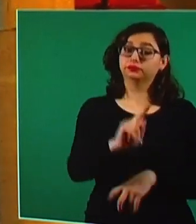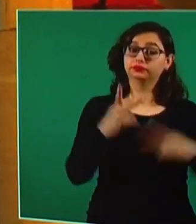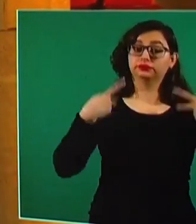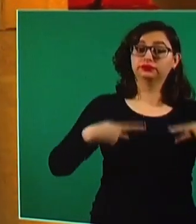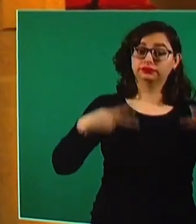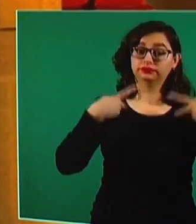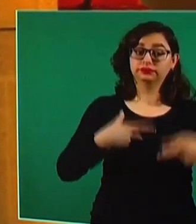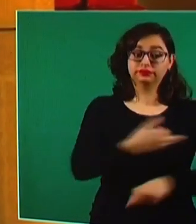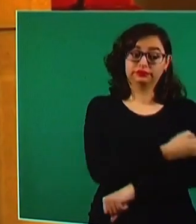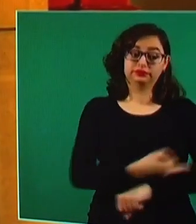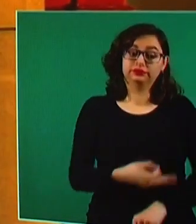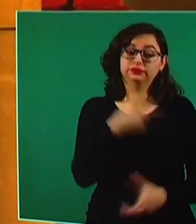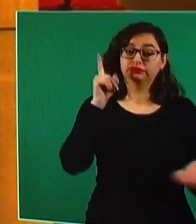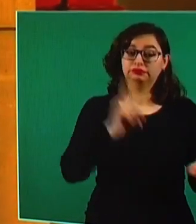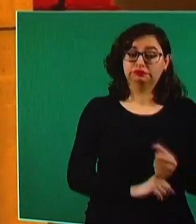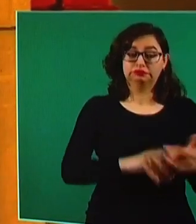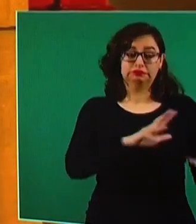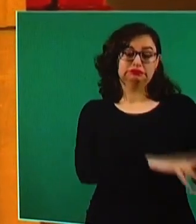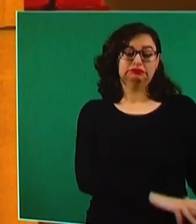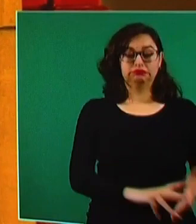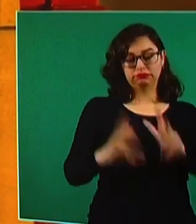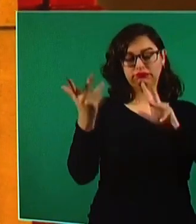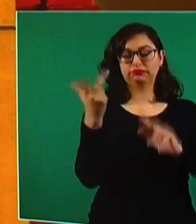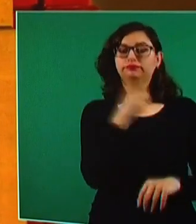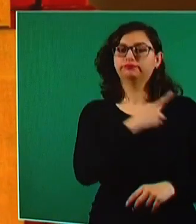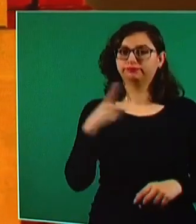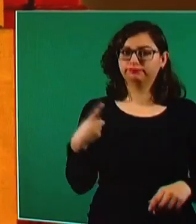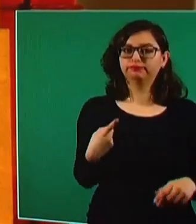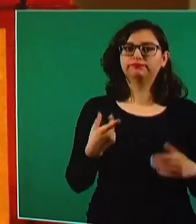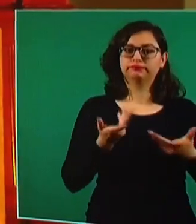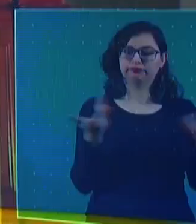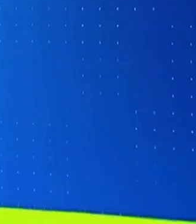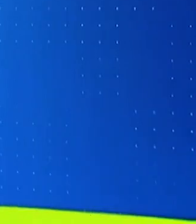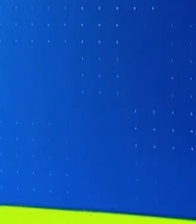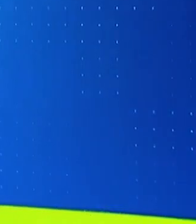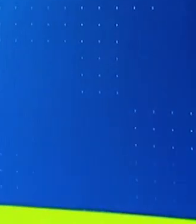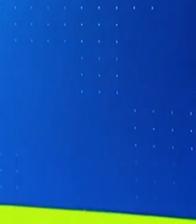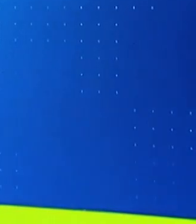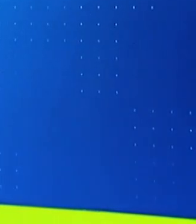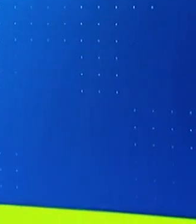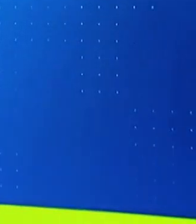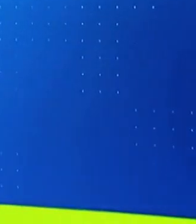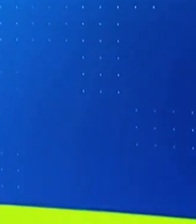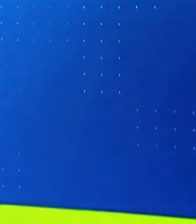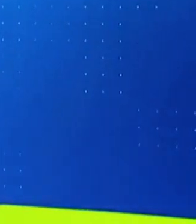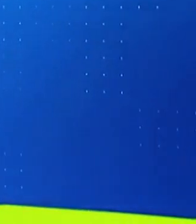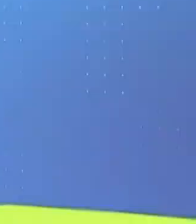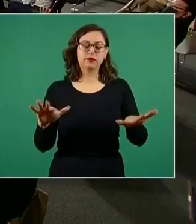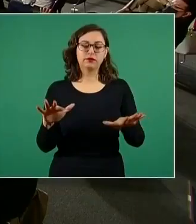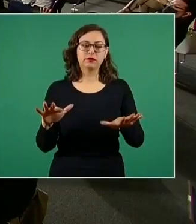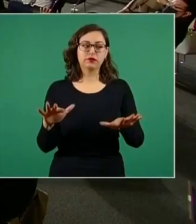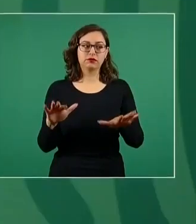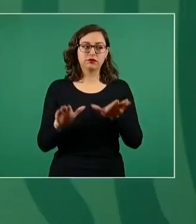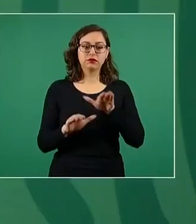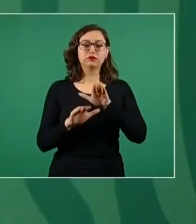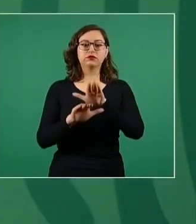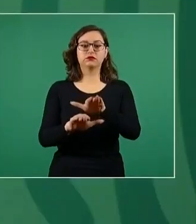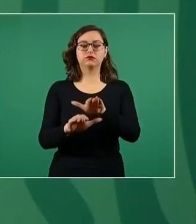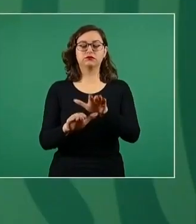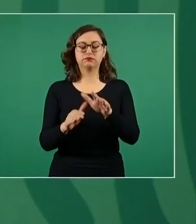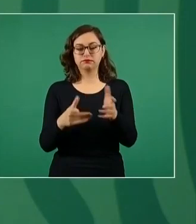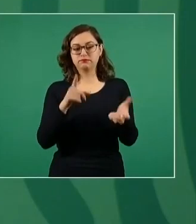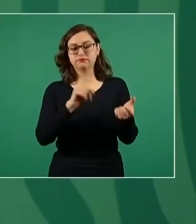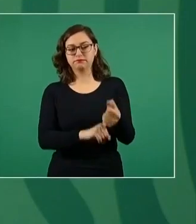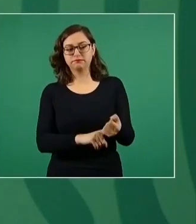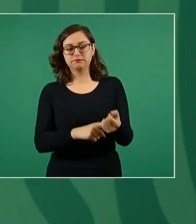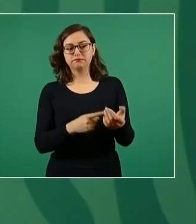informático Pegasus, que fue contratado para espiar durante anteriores administraciones federales. ¿Cuánto dinero